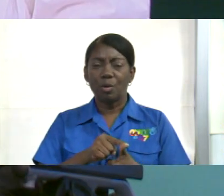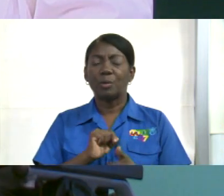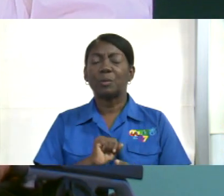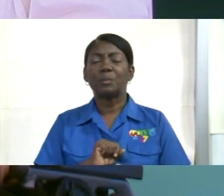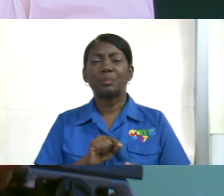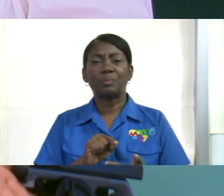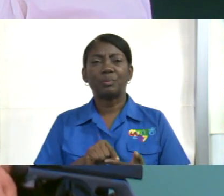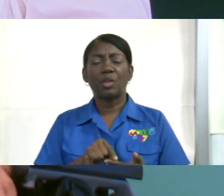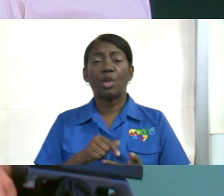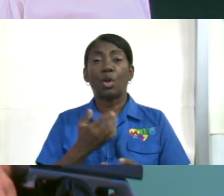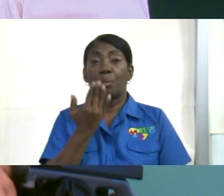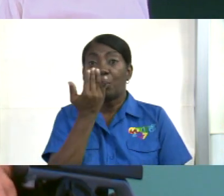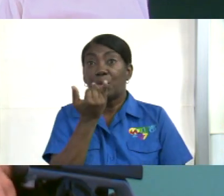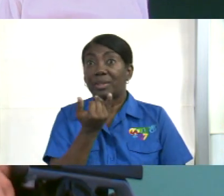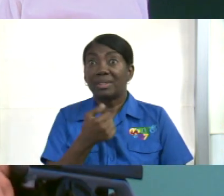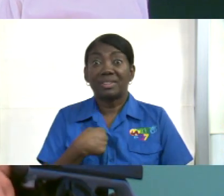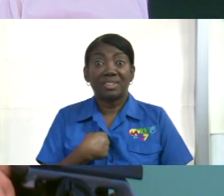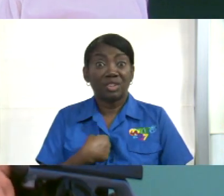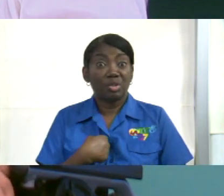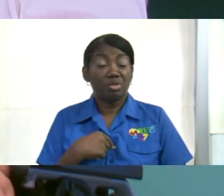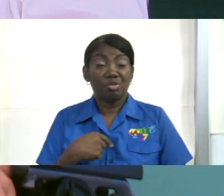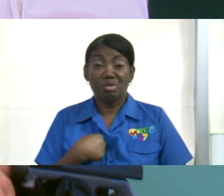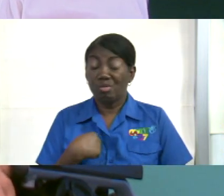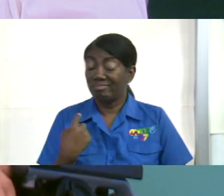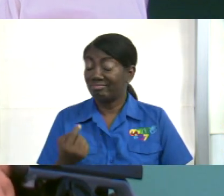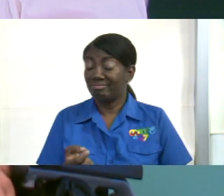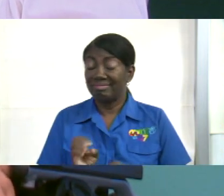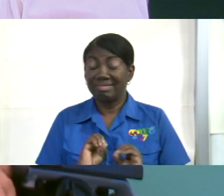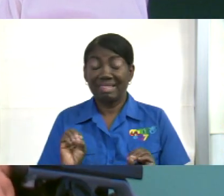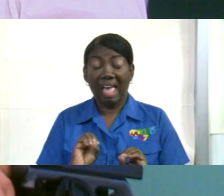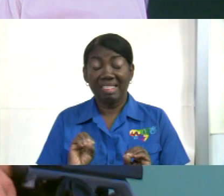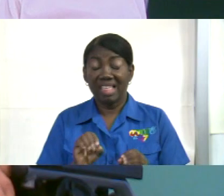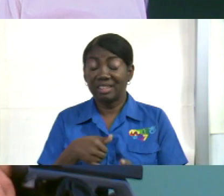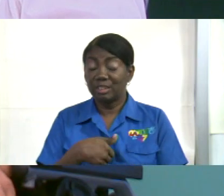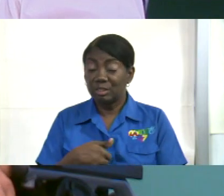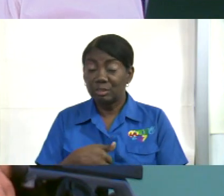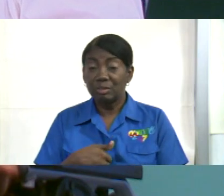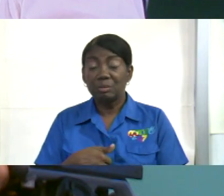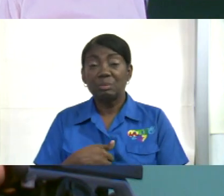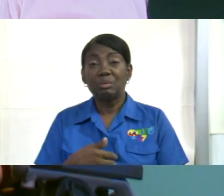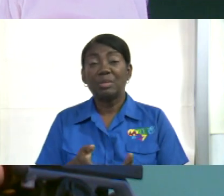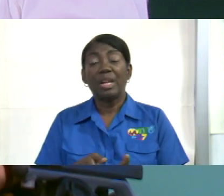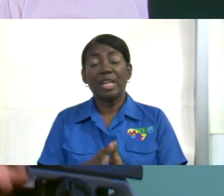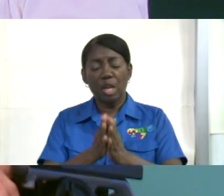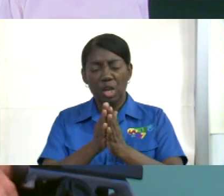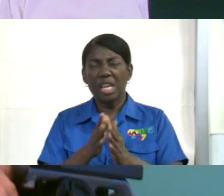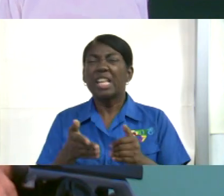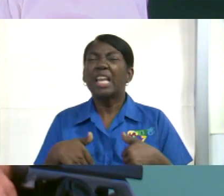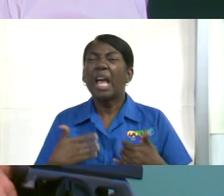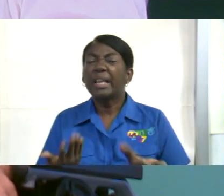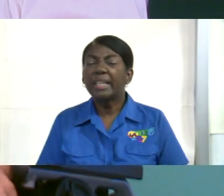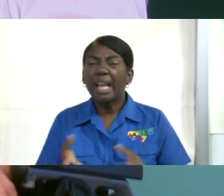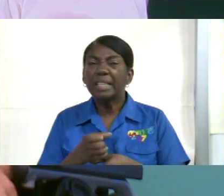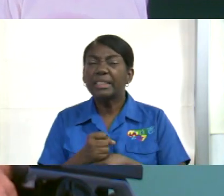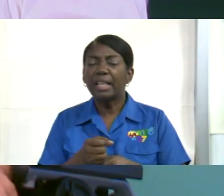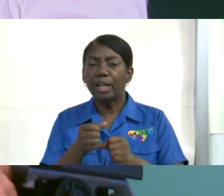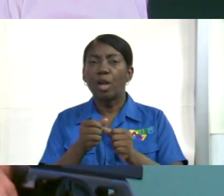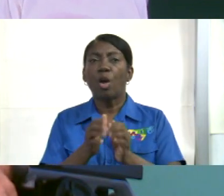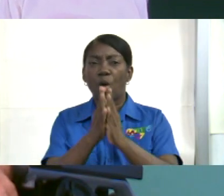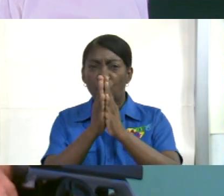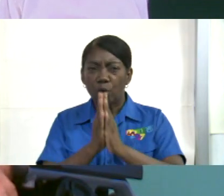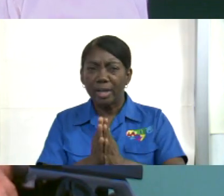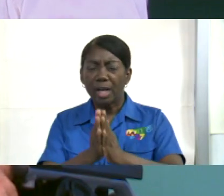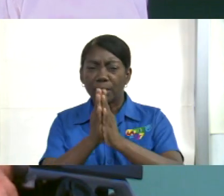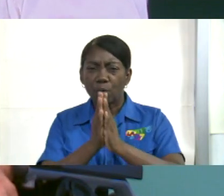porque si no, llorando y llorando y llorando. Todos los